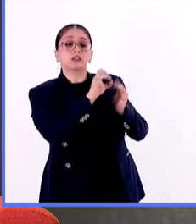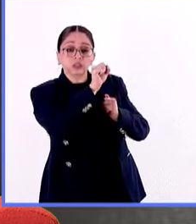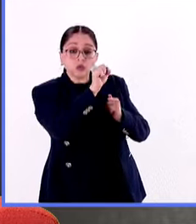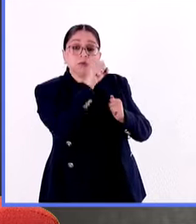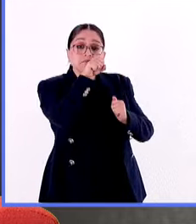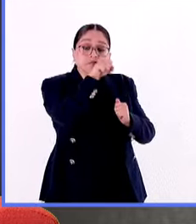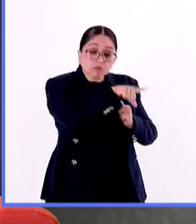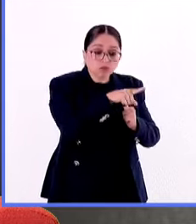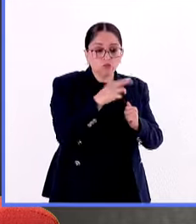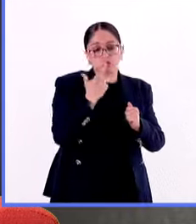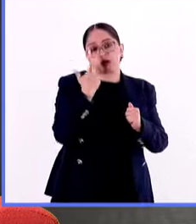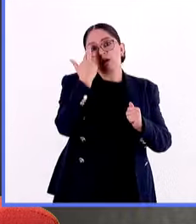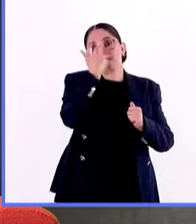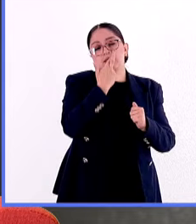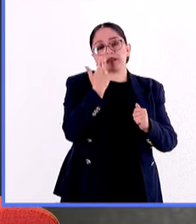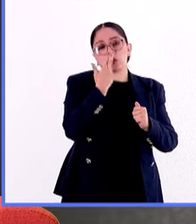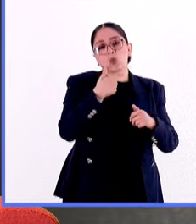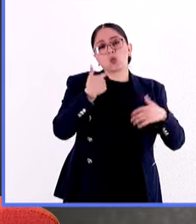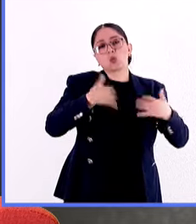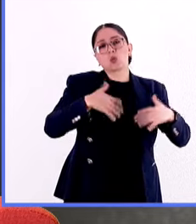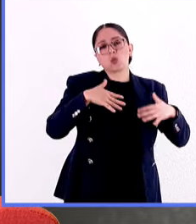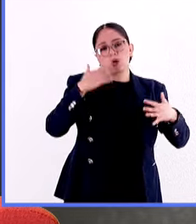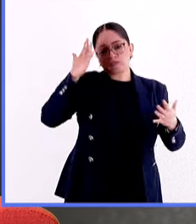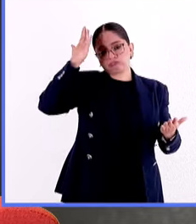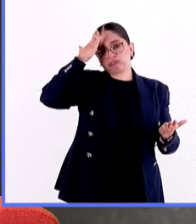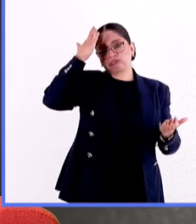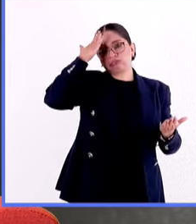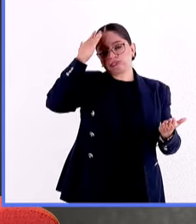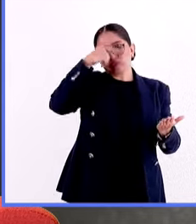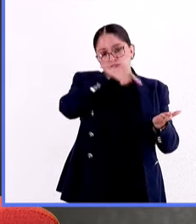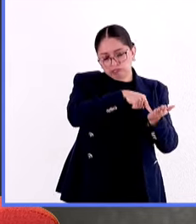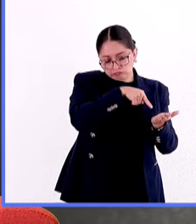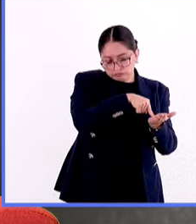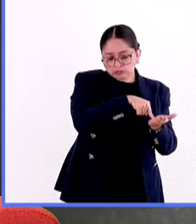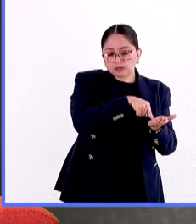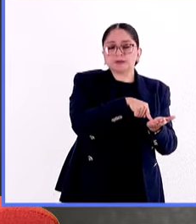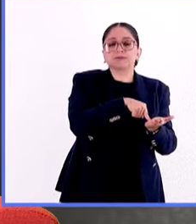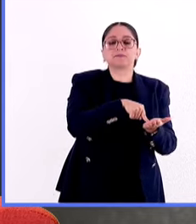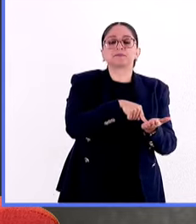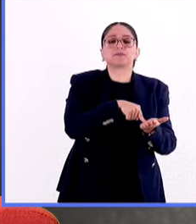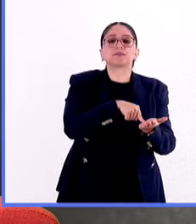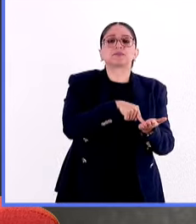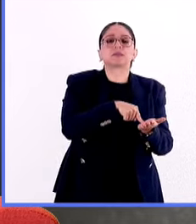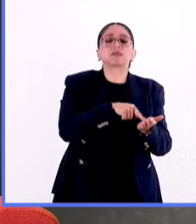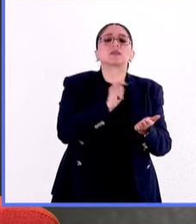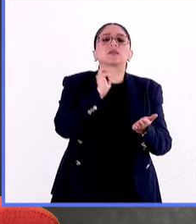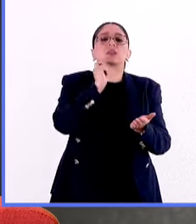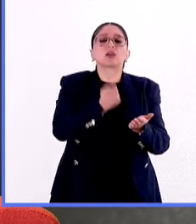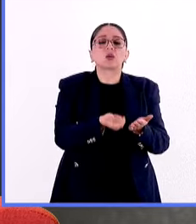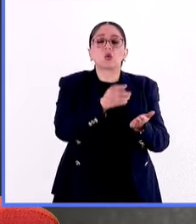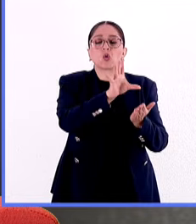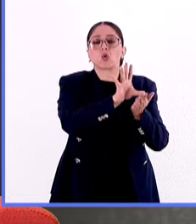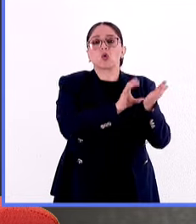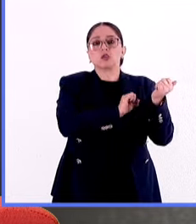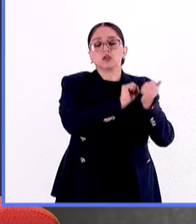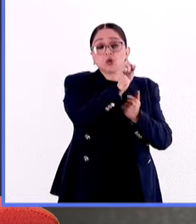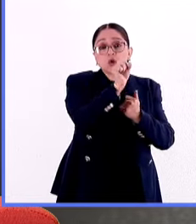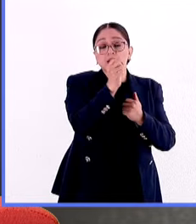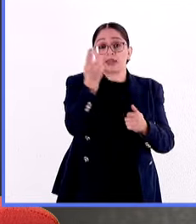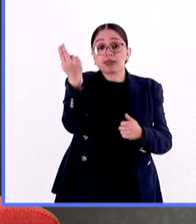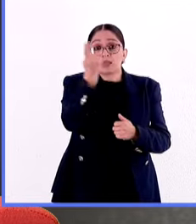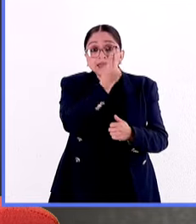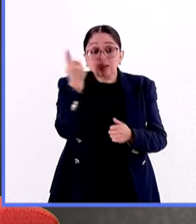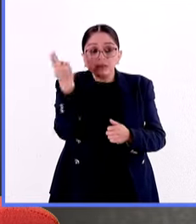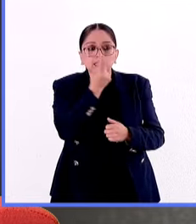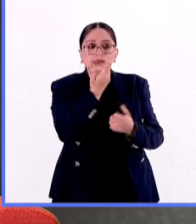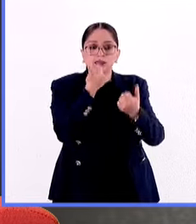constitucional, nuestra carta magna, tiene mucho que ver con que sea una constitución que responda a las necesidades